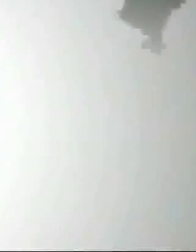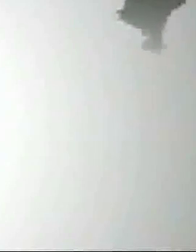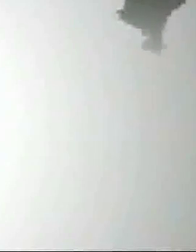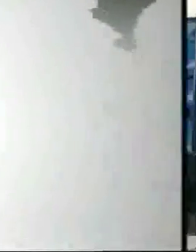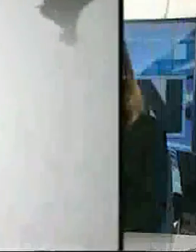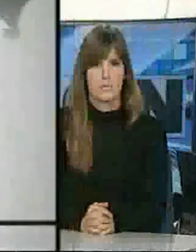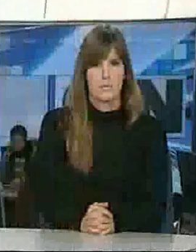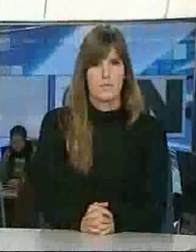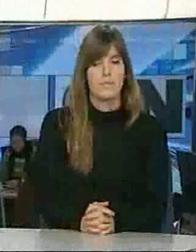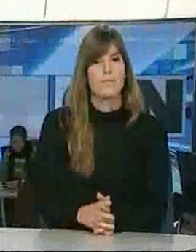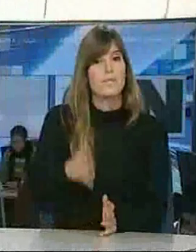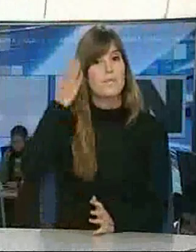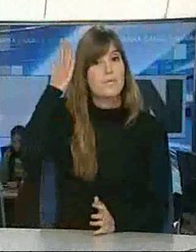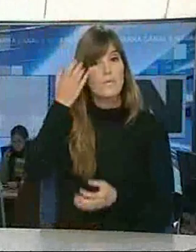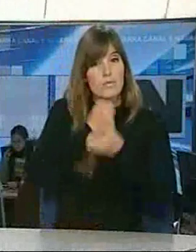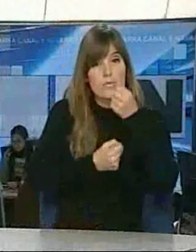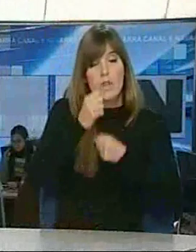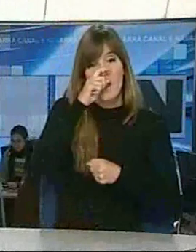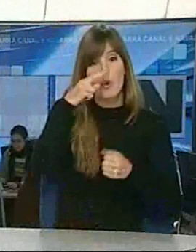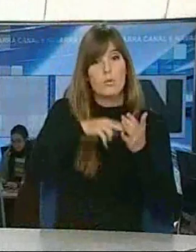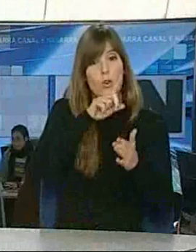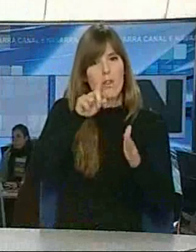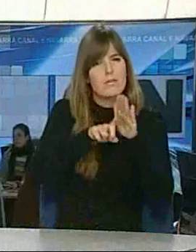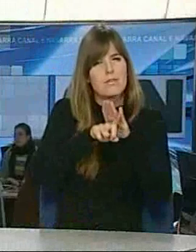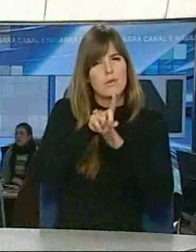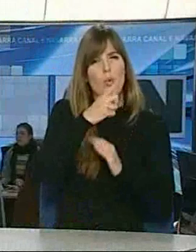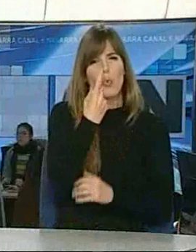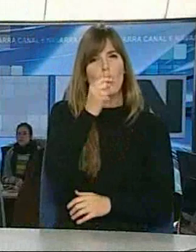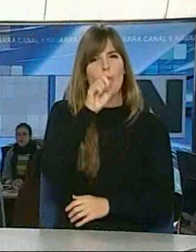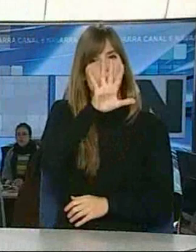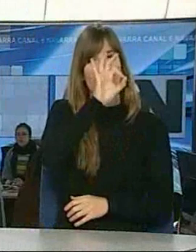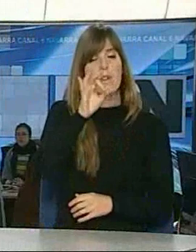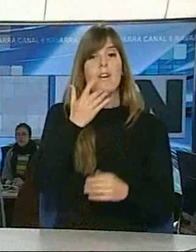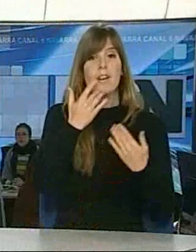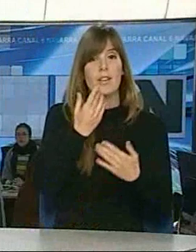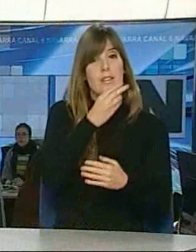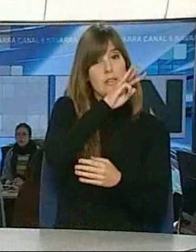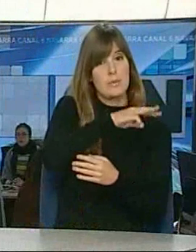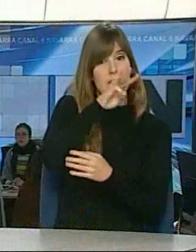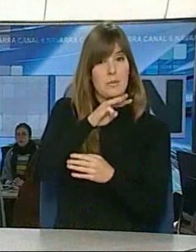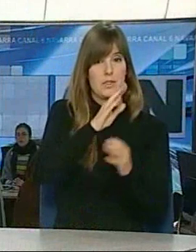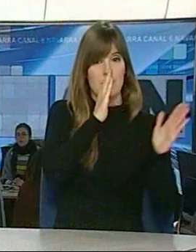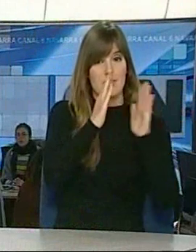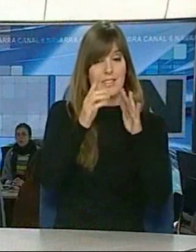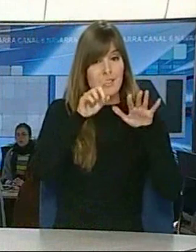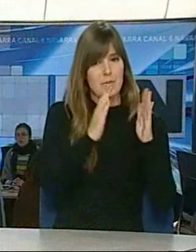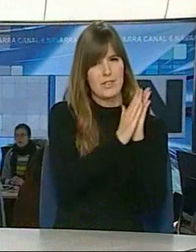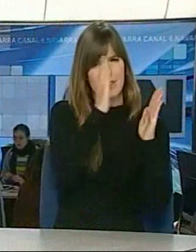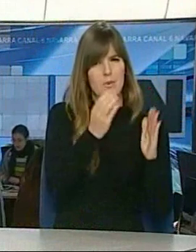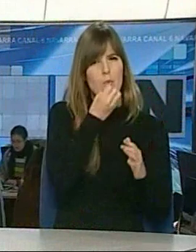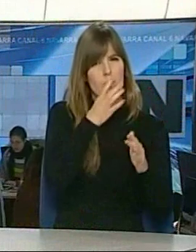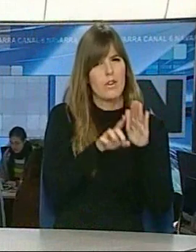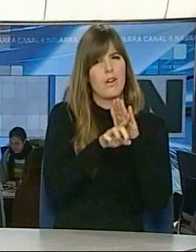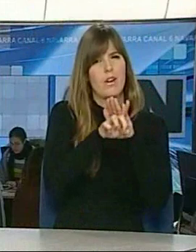La economía navarra avanzó en 2011 un 1,5% gracias a los buenos datos, sobre todo de los dos primeros trimestres, cuando crecía a un ritmo